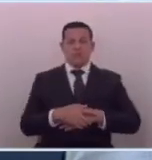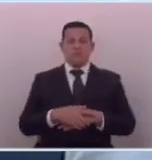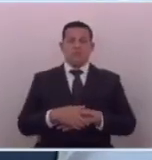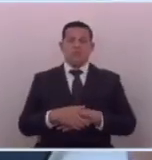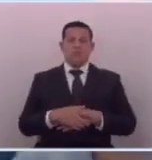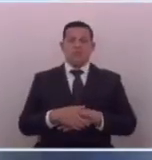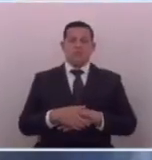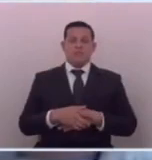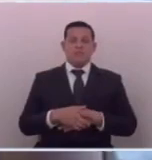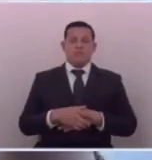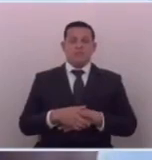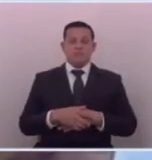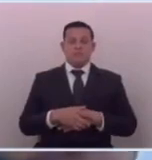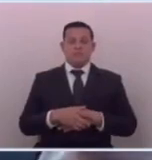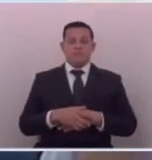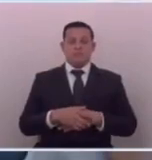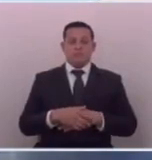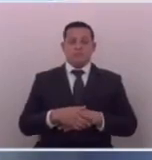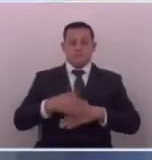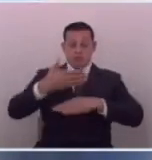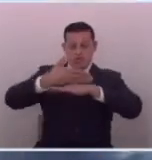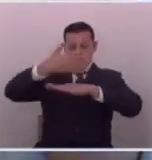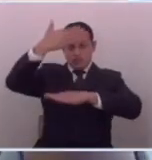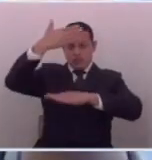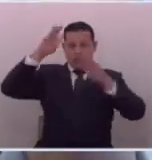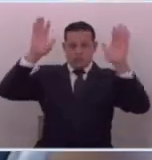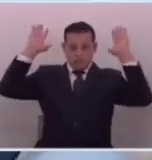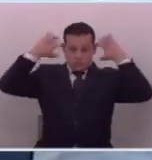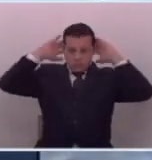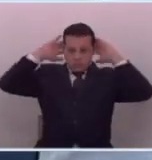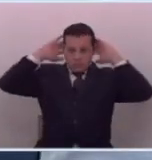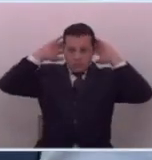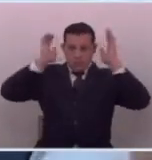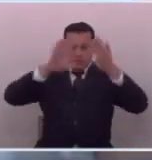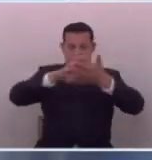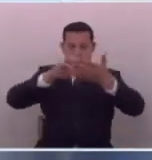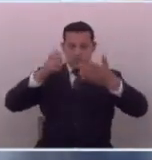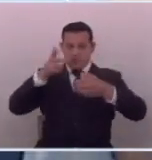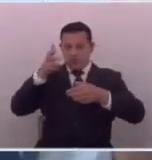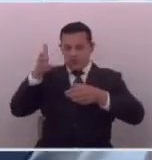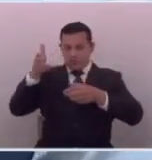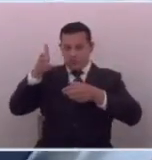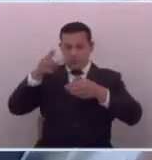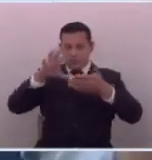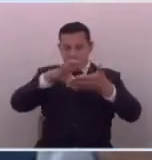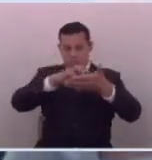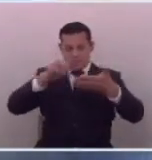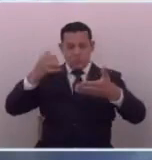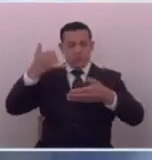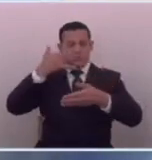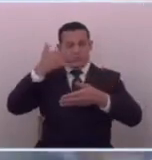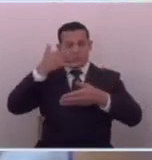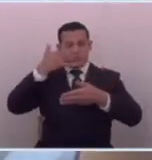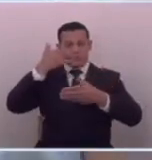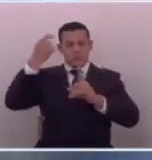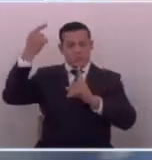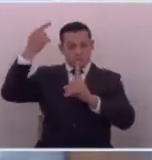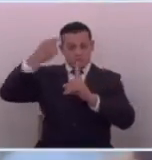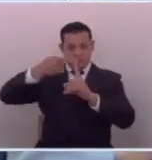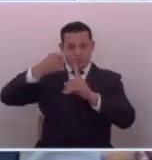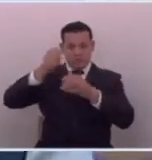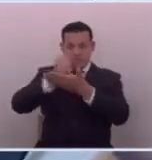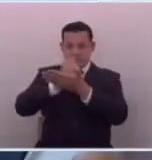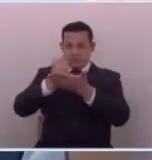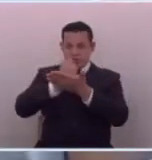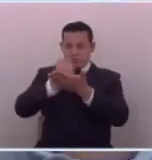lo pusieron contra la pared le quitaron su cámara le tomaron su teléfono y le obligaron a